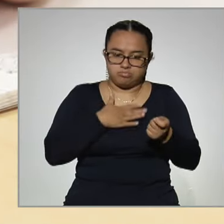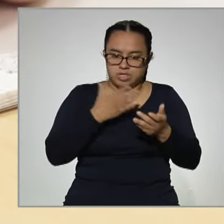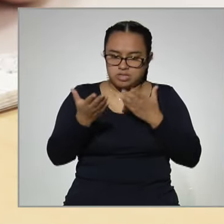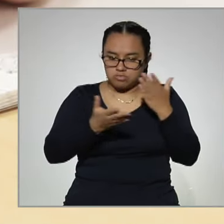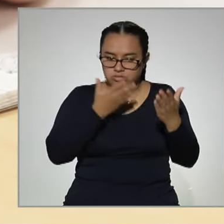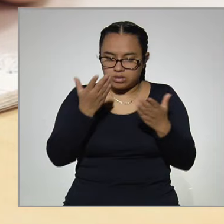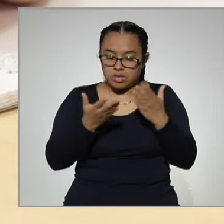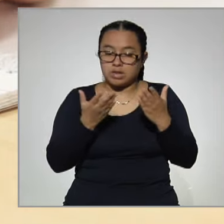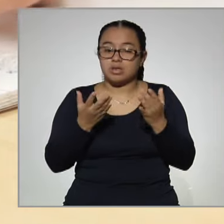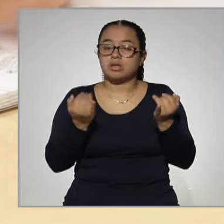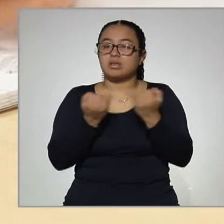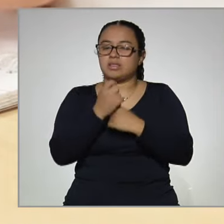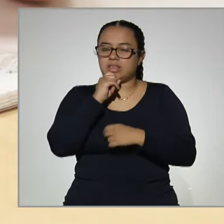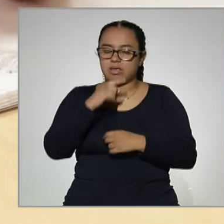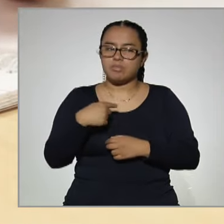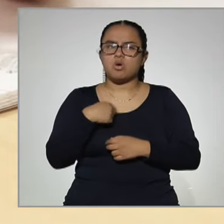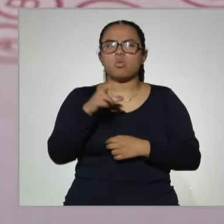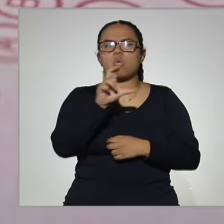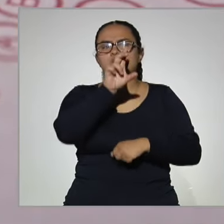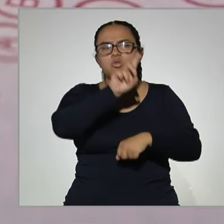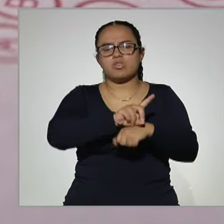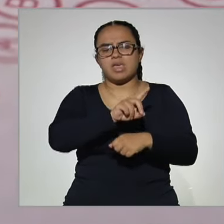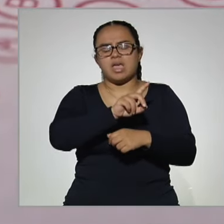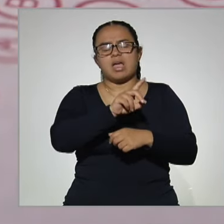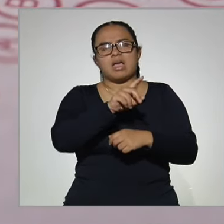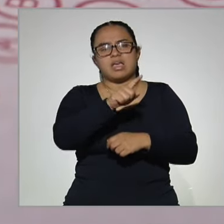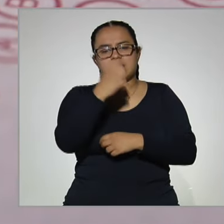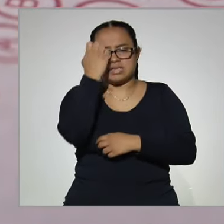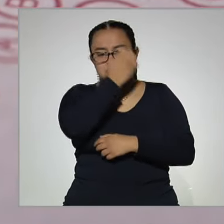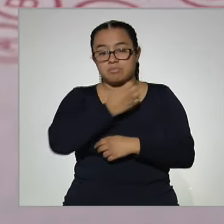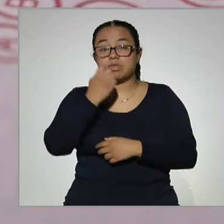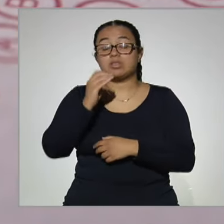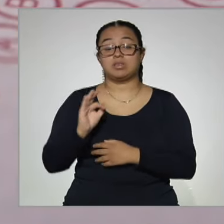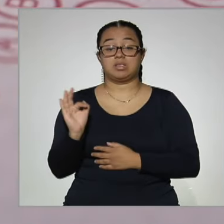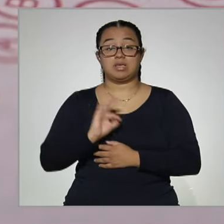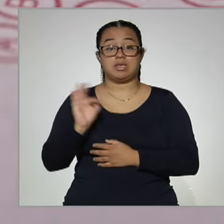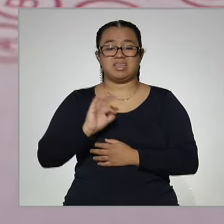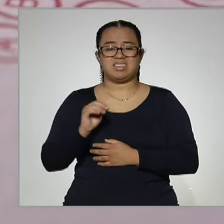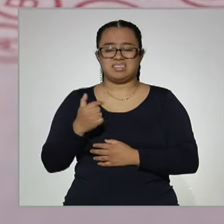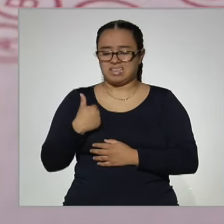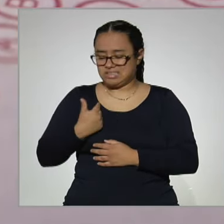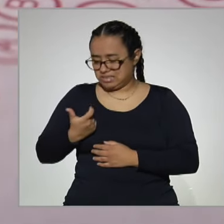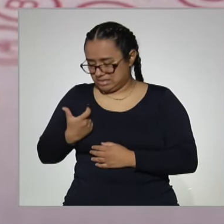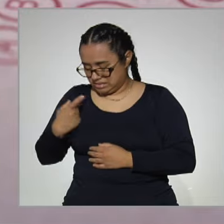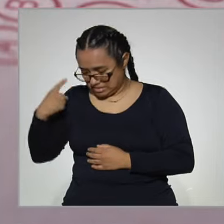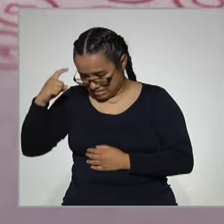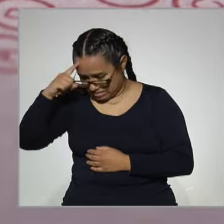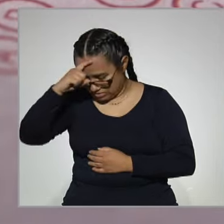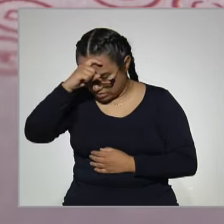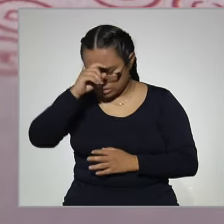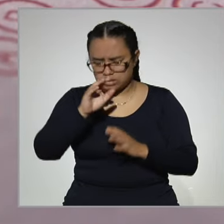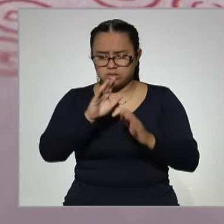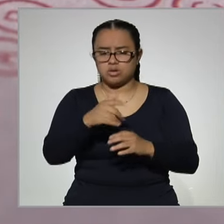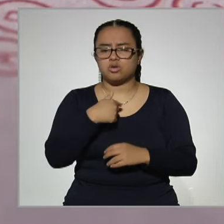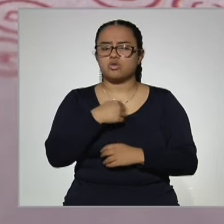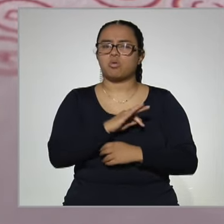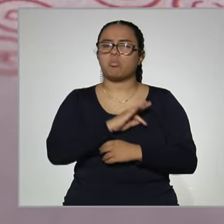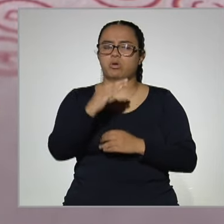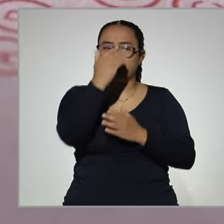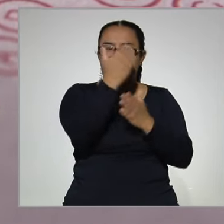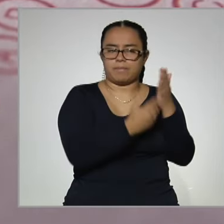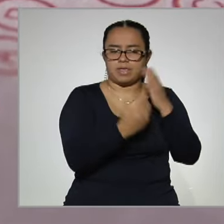sobre todo a la hora de programar mis exámenes. Si a lo mejor había una mala racha económica, yo podía meter menos